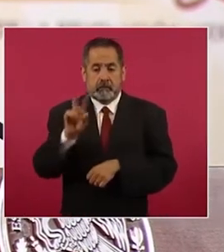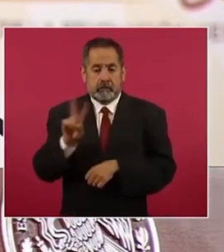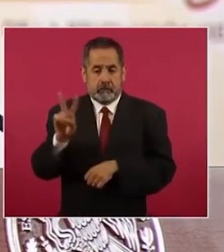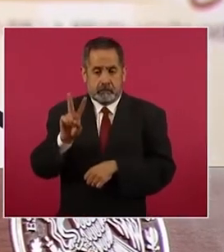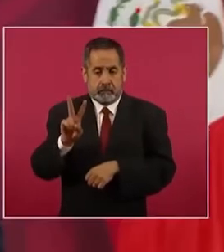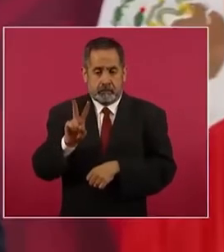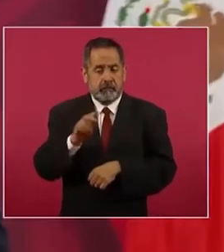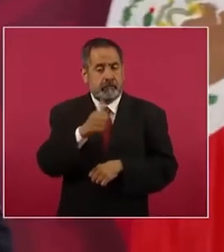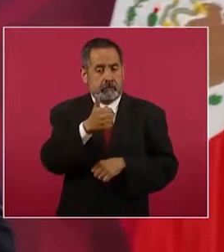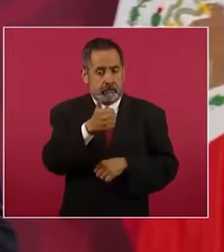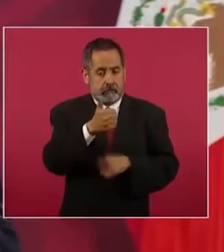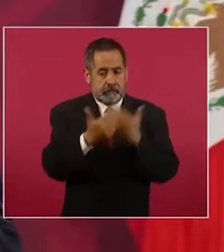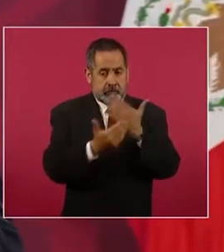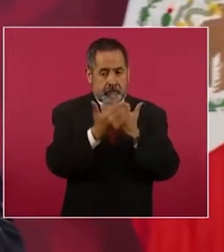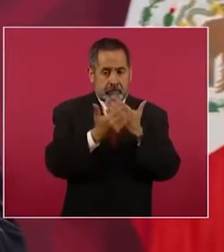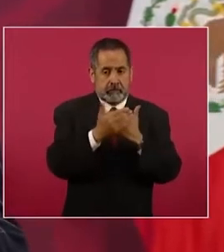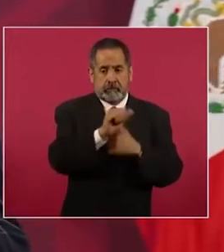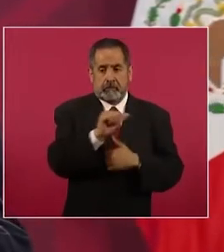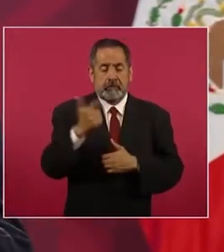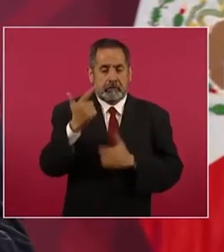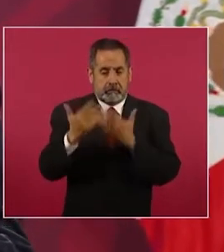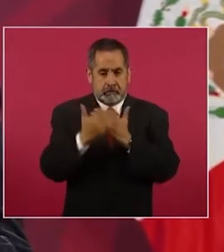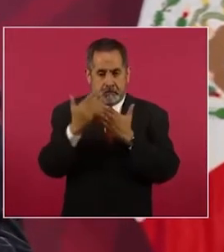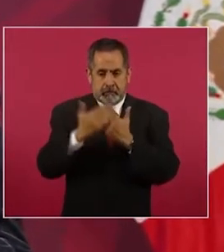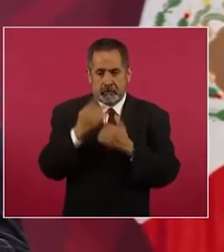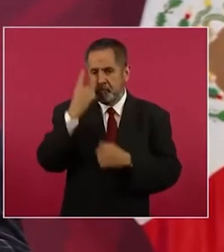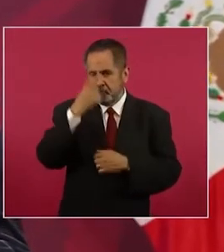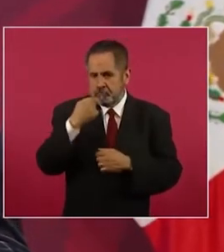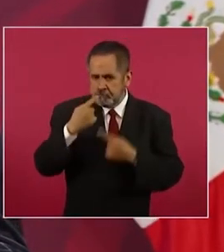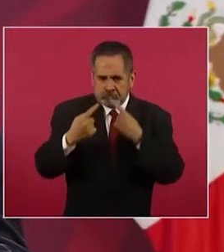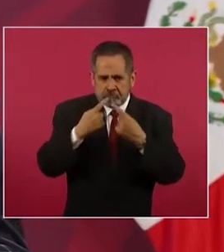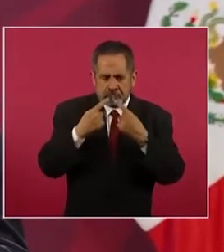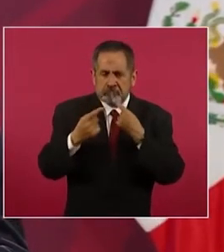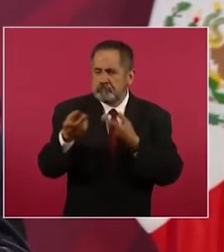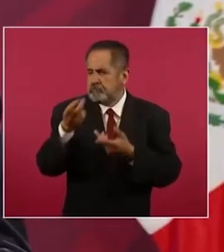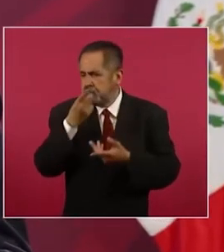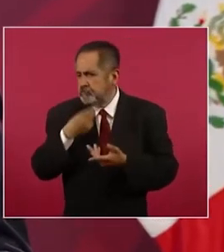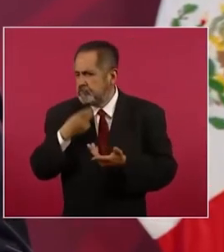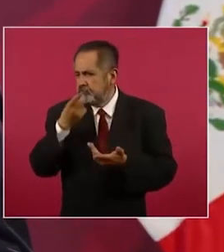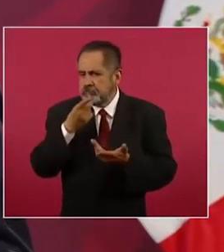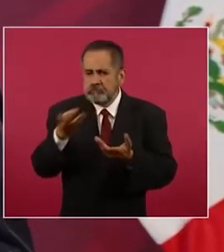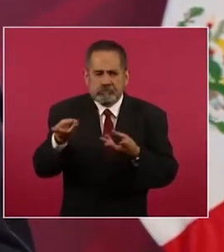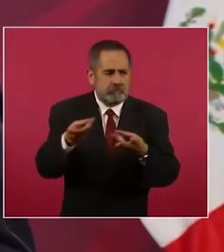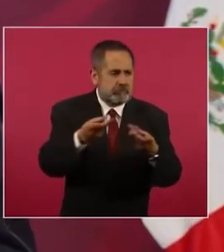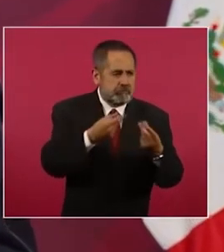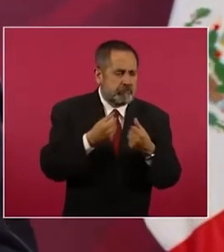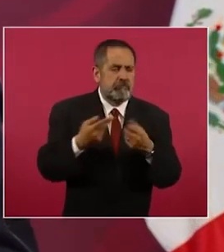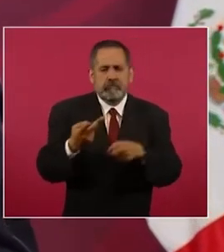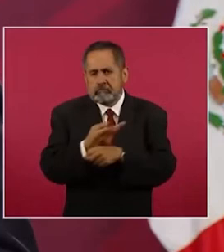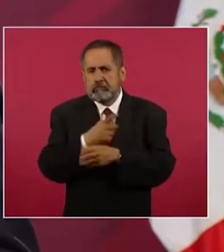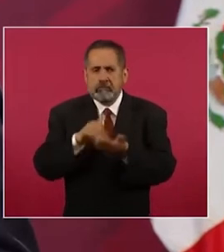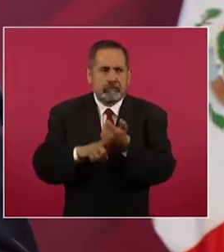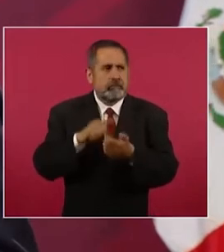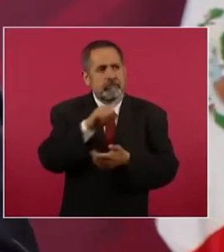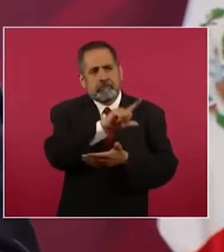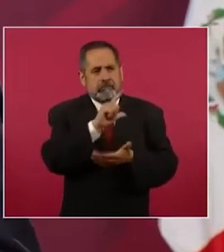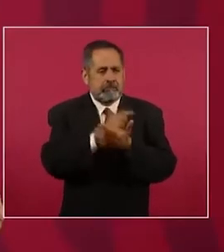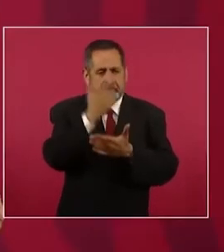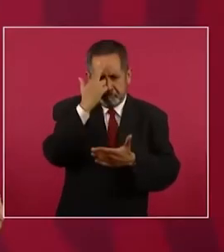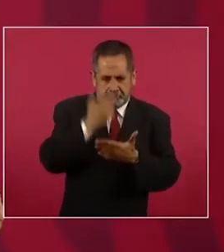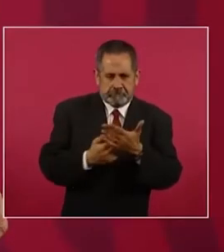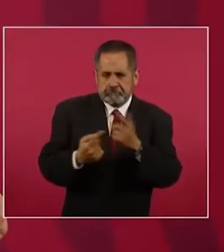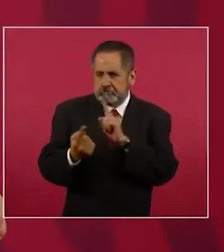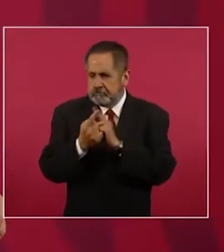a siete de la mañana para recibir el parte sobre delitos del reporte